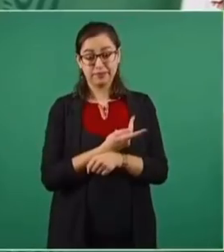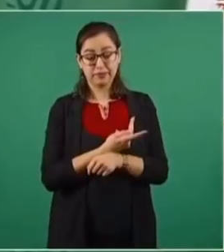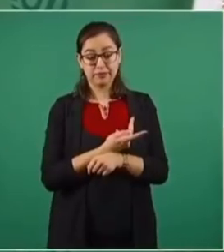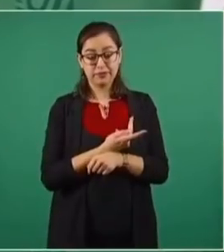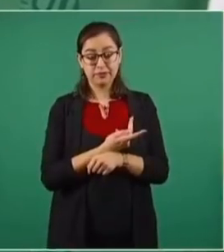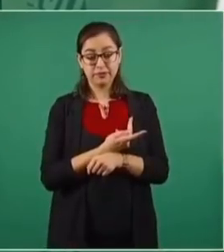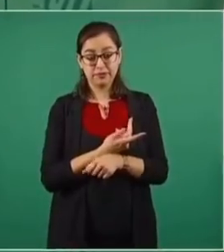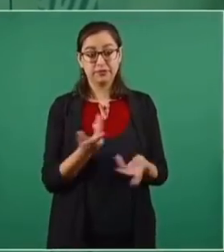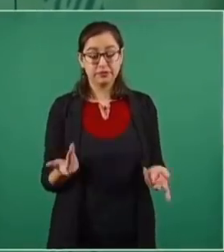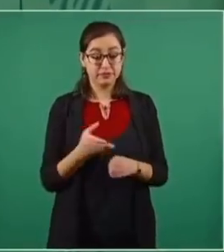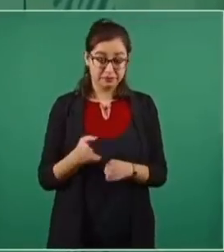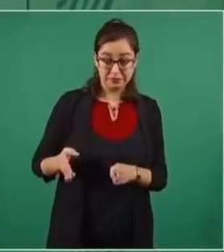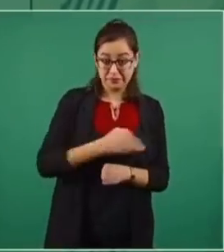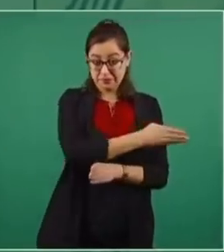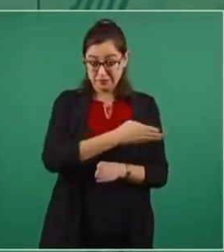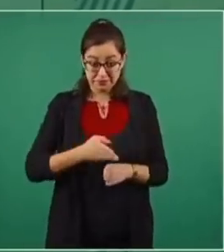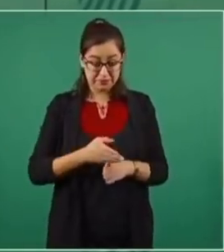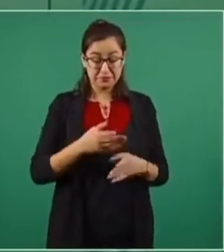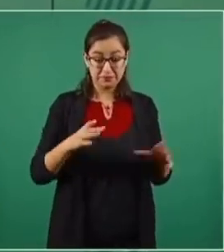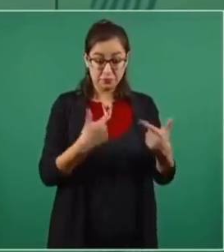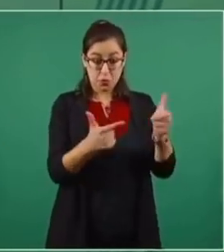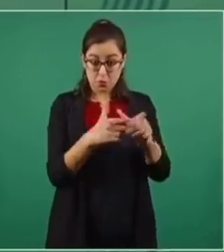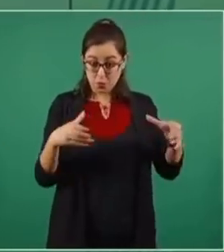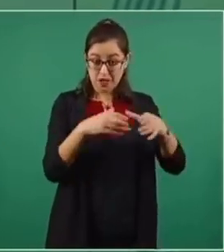diseñaron un modelo mundial